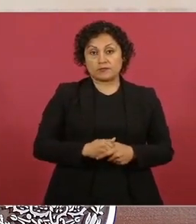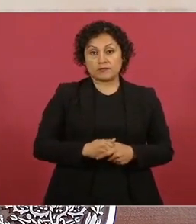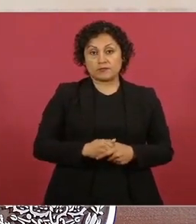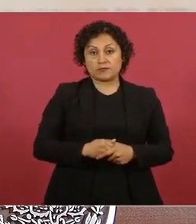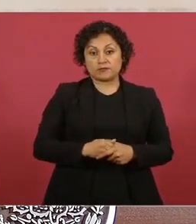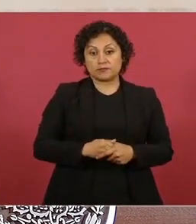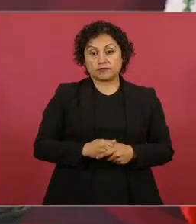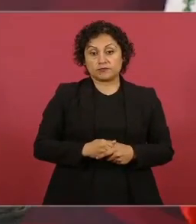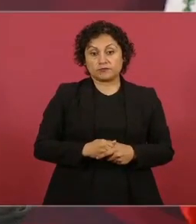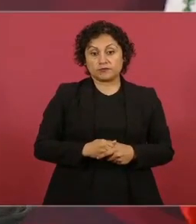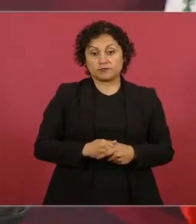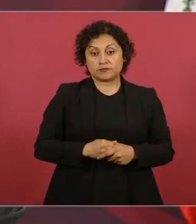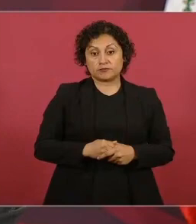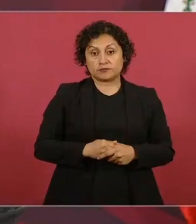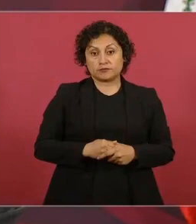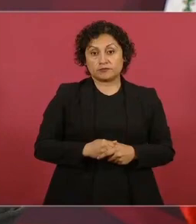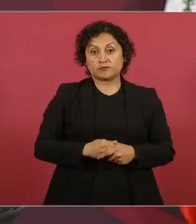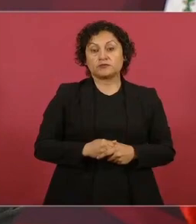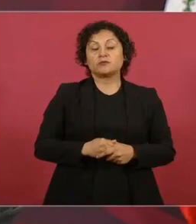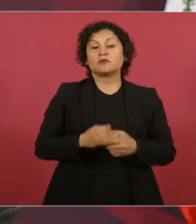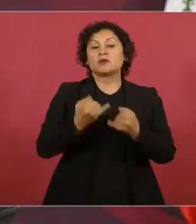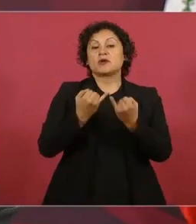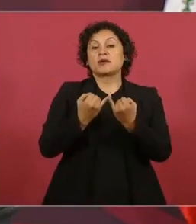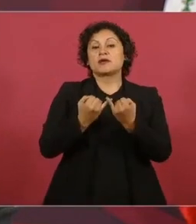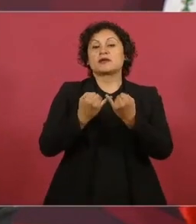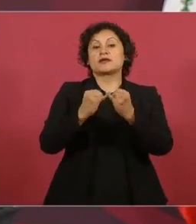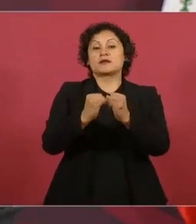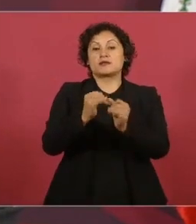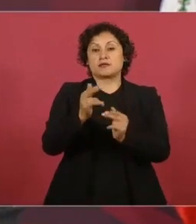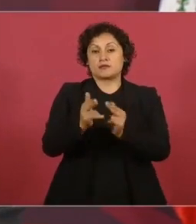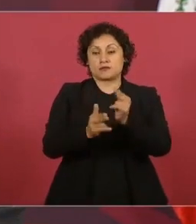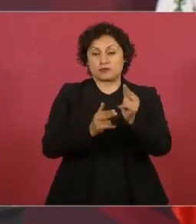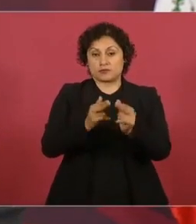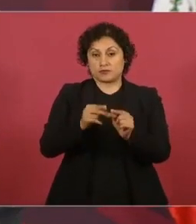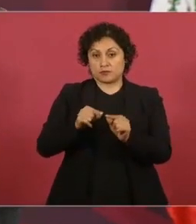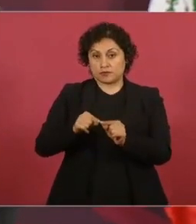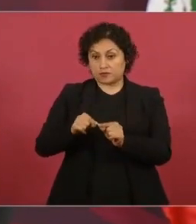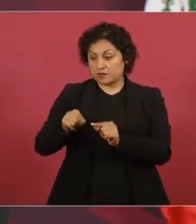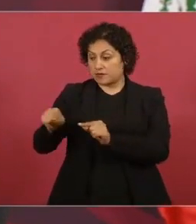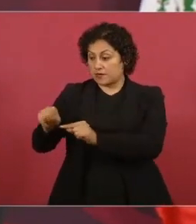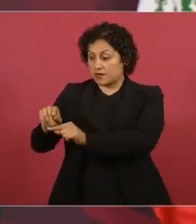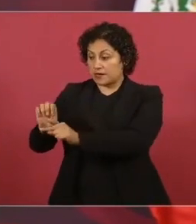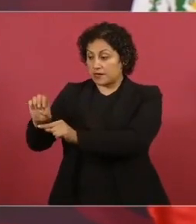de Cancún a Palenque